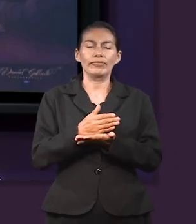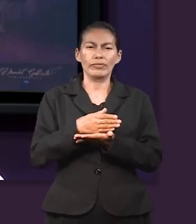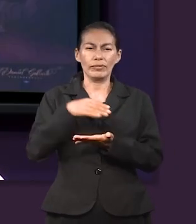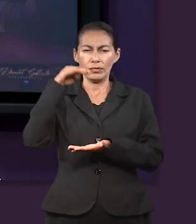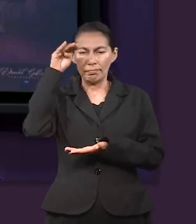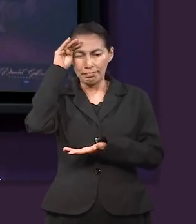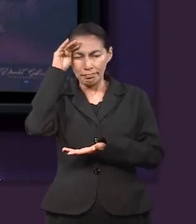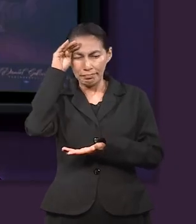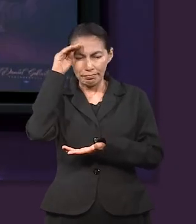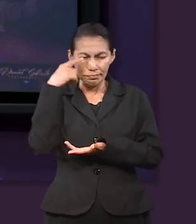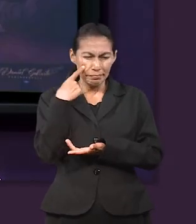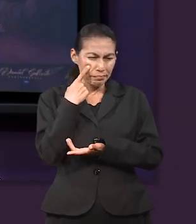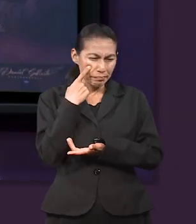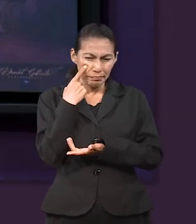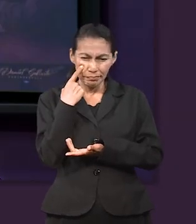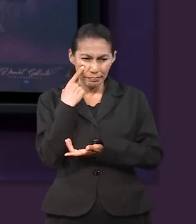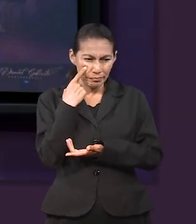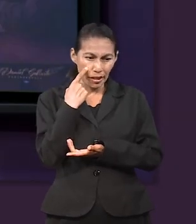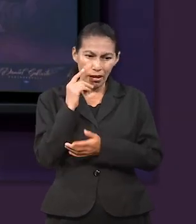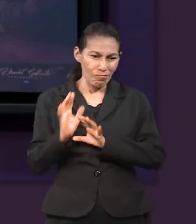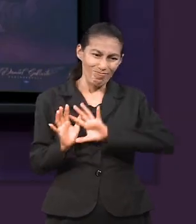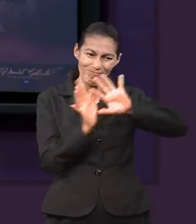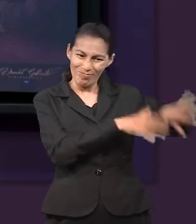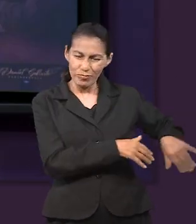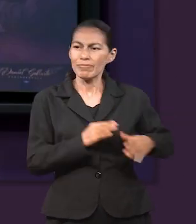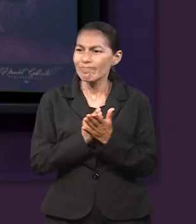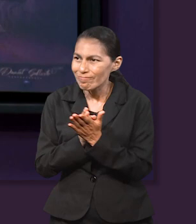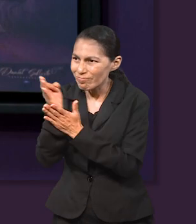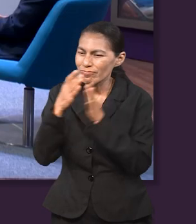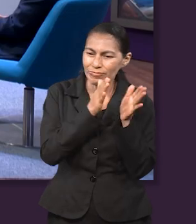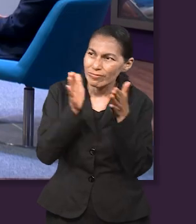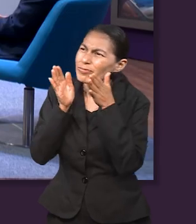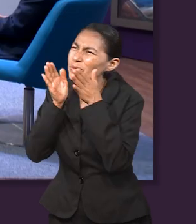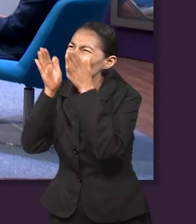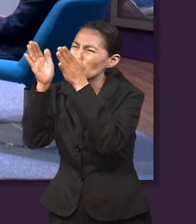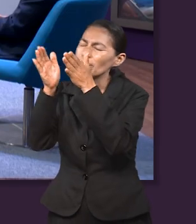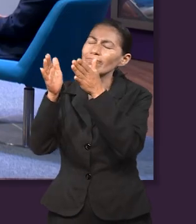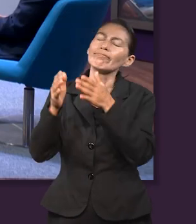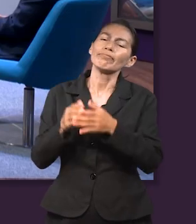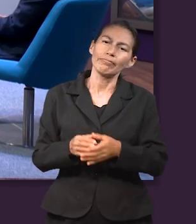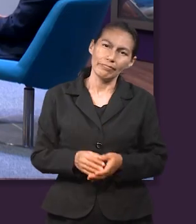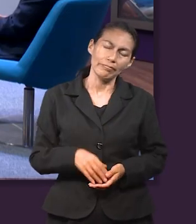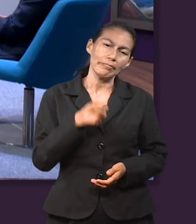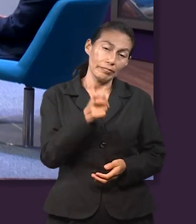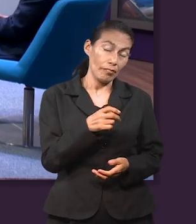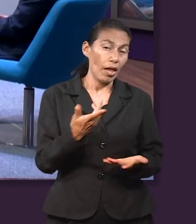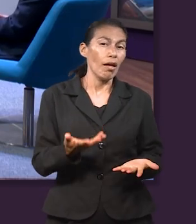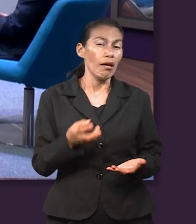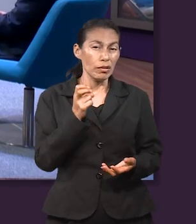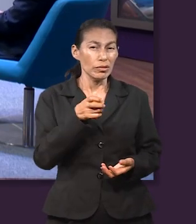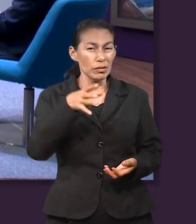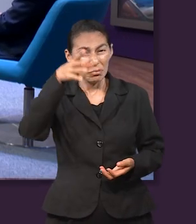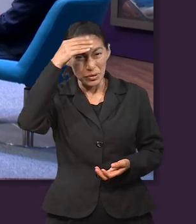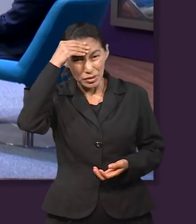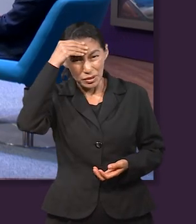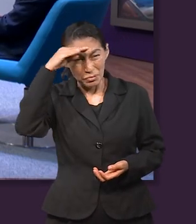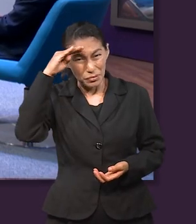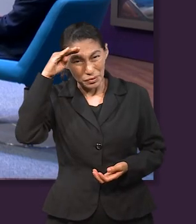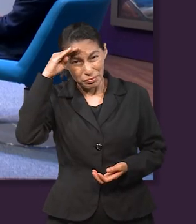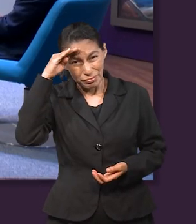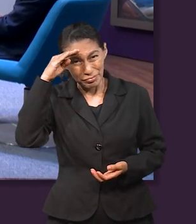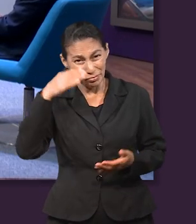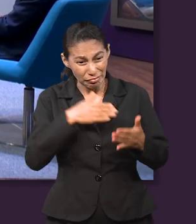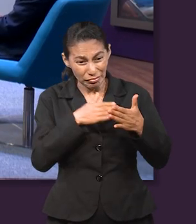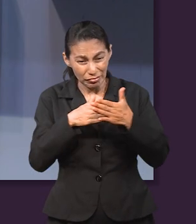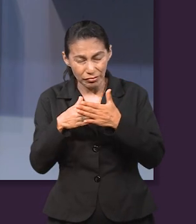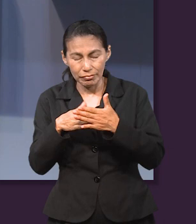volvamos al camino y reflexionemos y digamos, ¿Sabes qué? Me estoy yendo por un lado que no es. Vamos a regresar a donde debo. Ok, nos hace reflexionar y